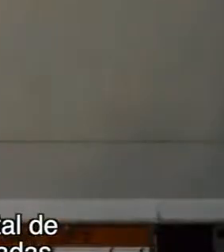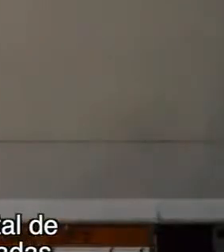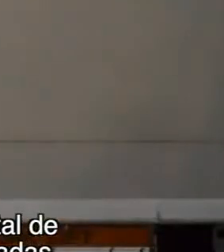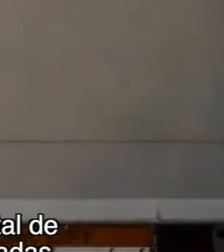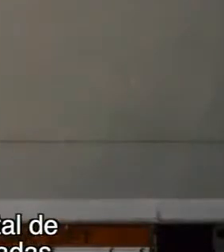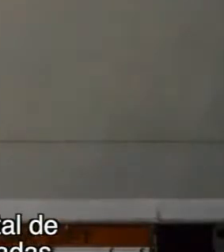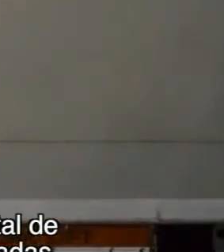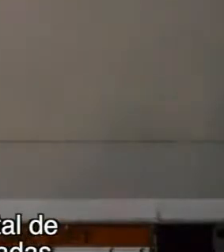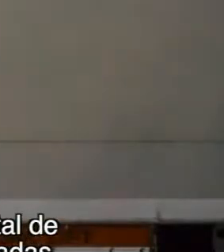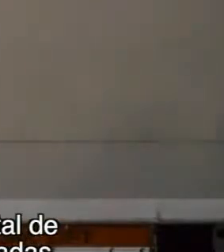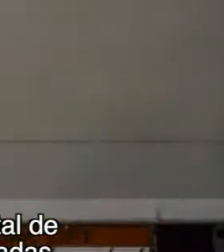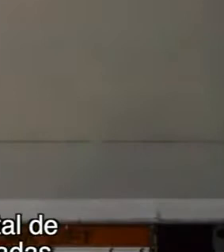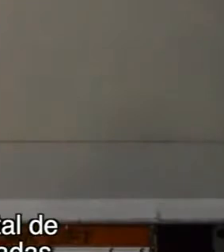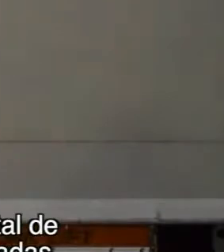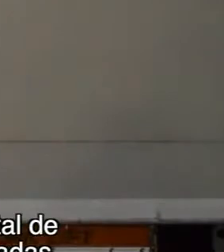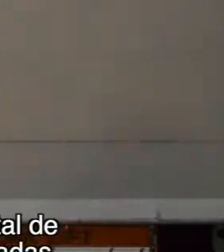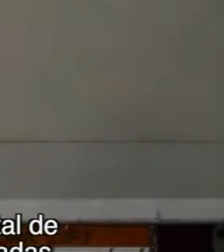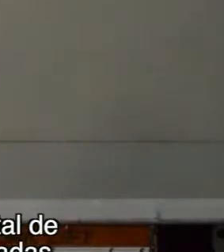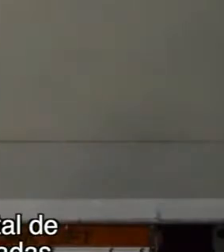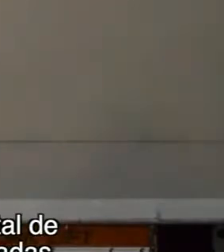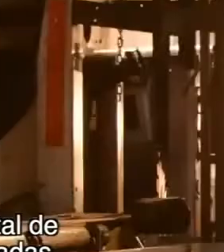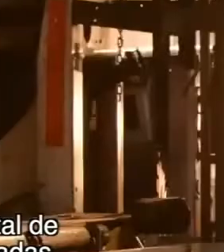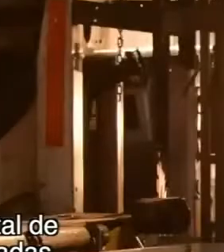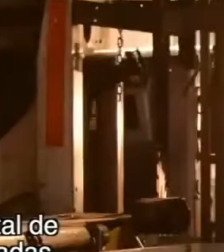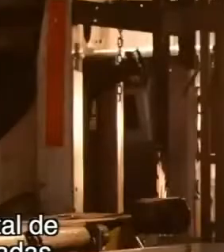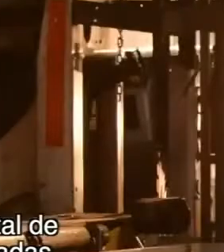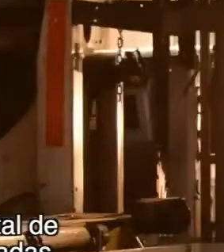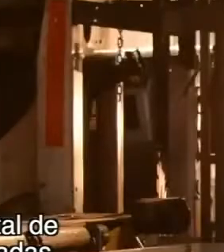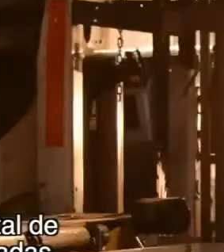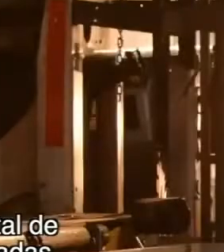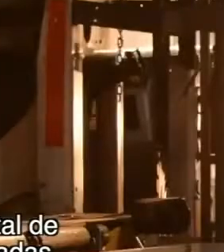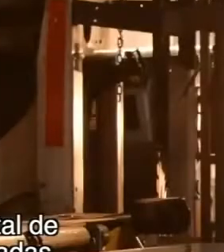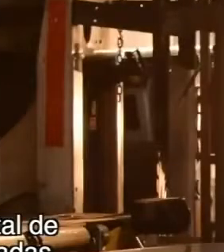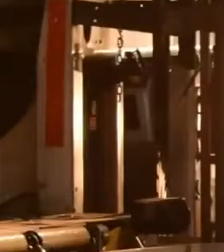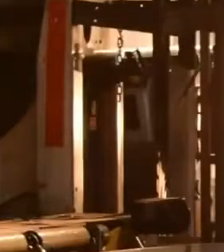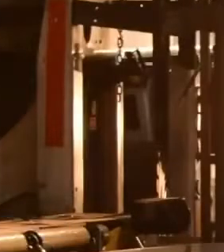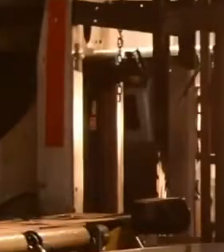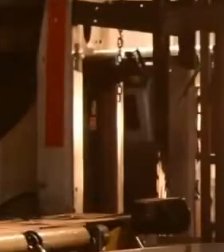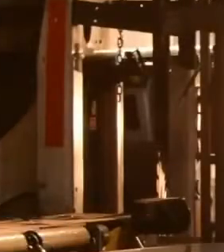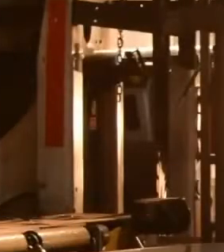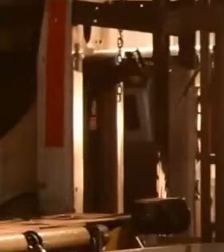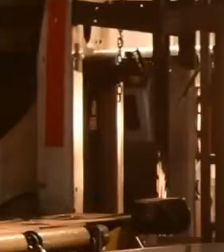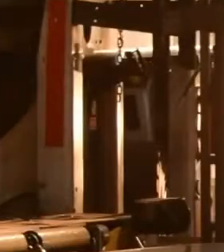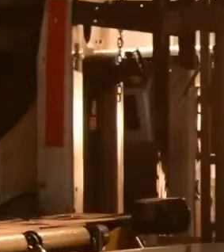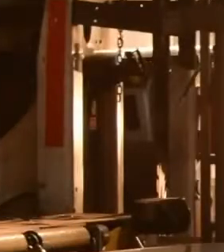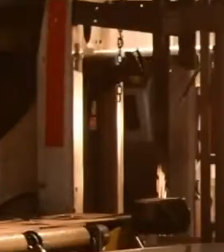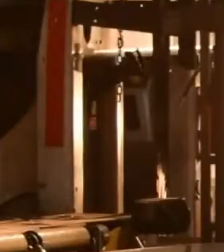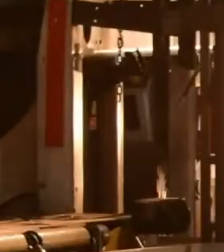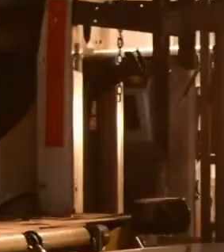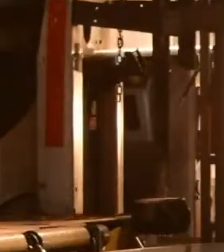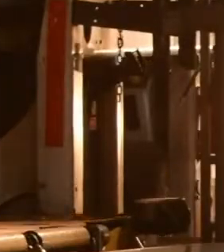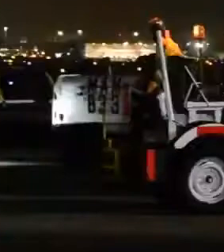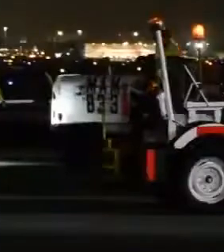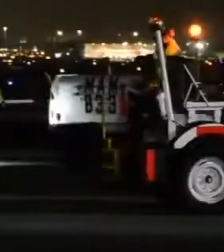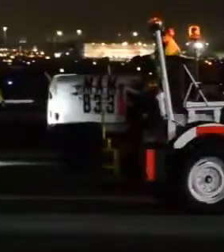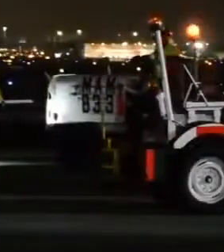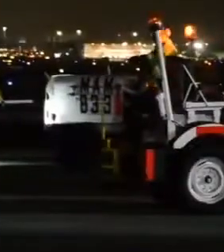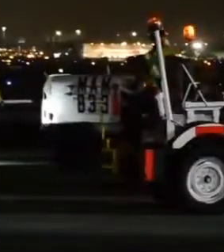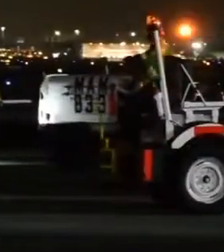.818.375 dosis de vacunas envasadas de las farmacéuticas Pfizer-BioNTech,